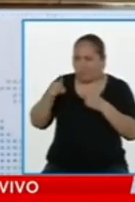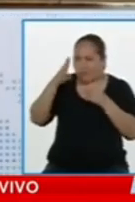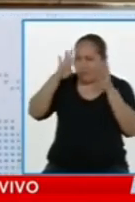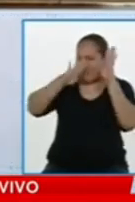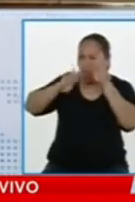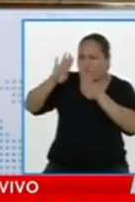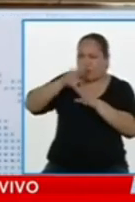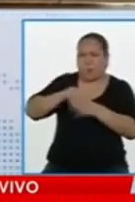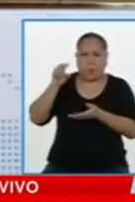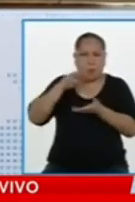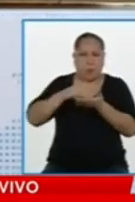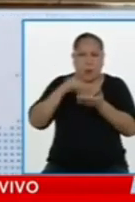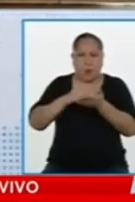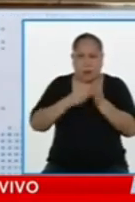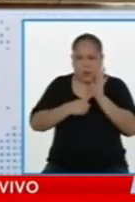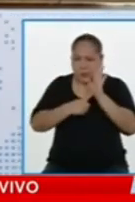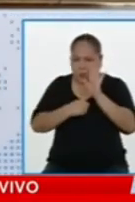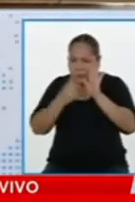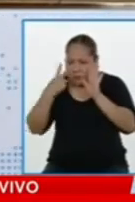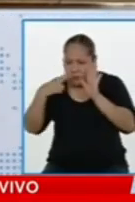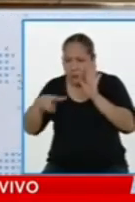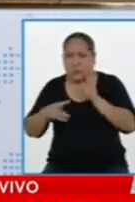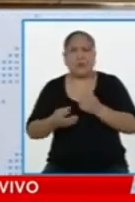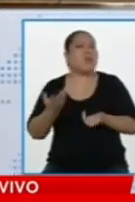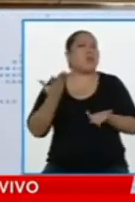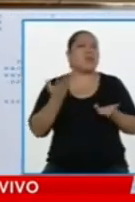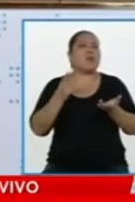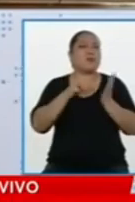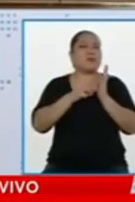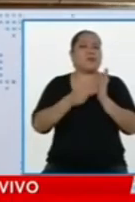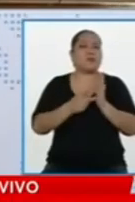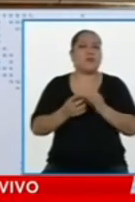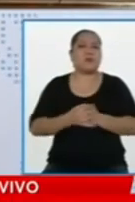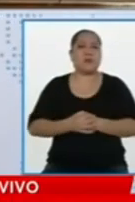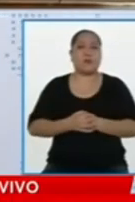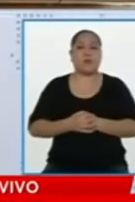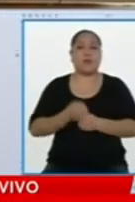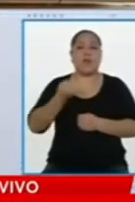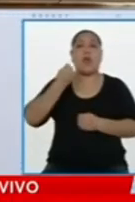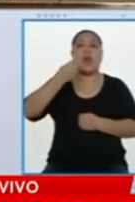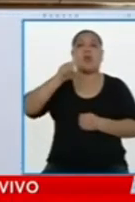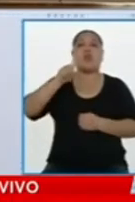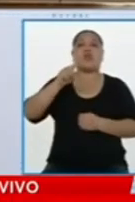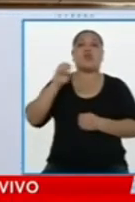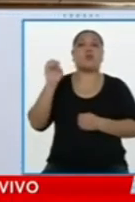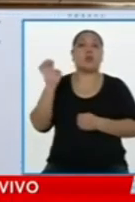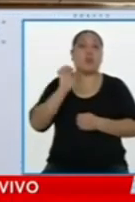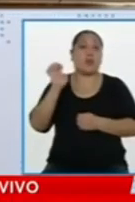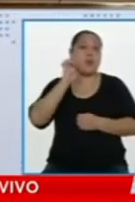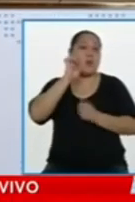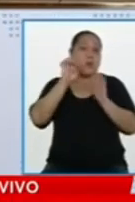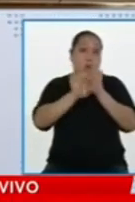es por culpa de ellos. Es por culpa de nosotros, la gente del pueblo.